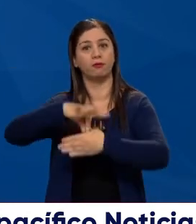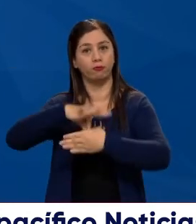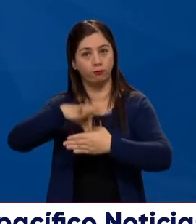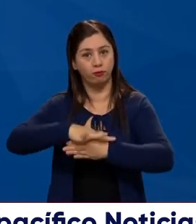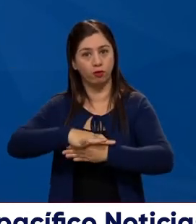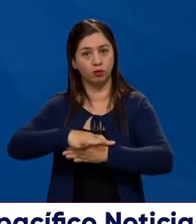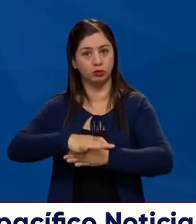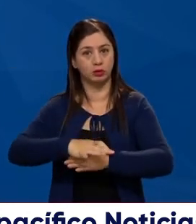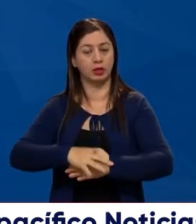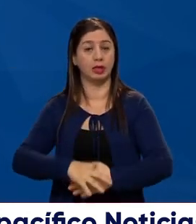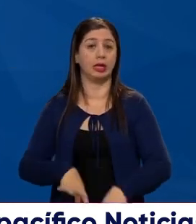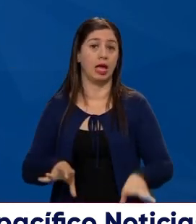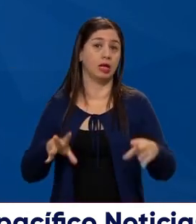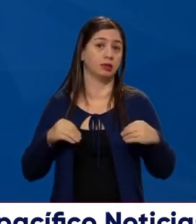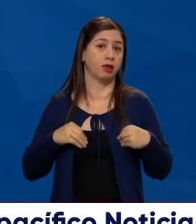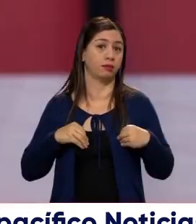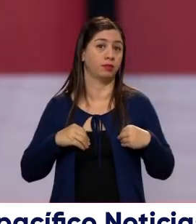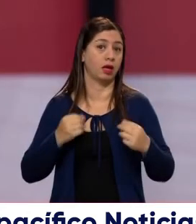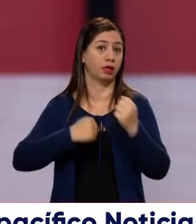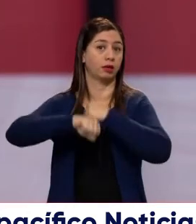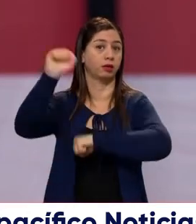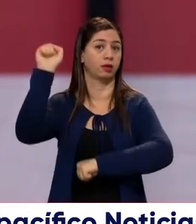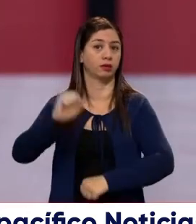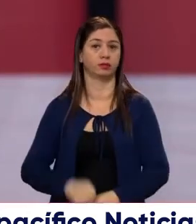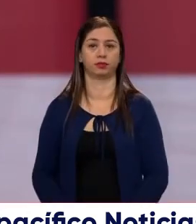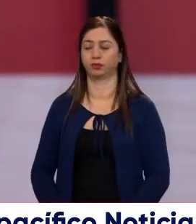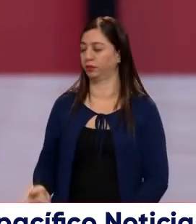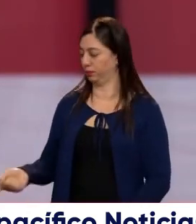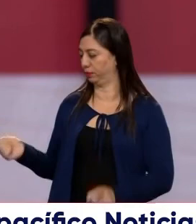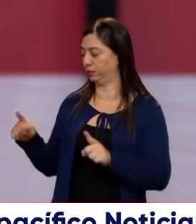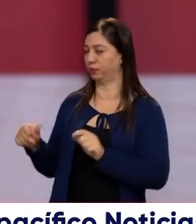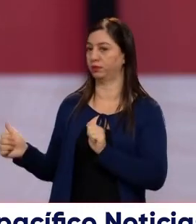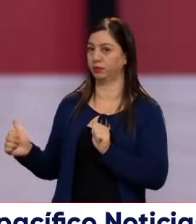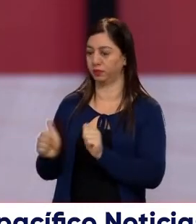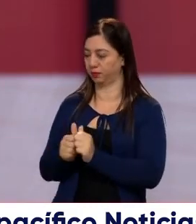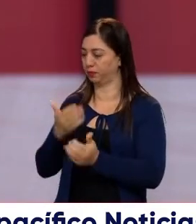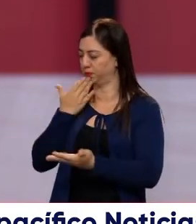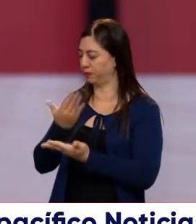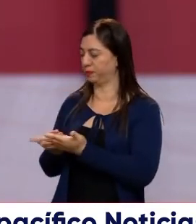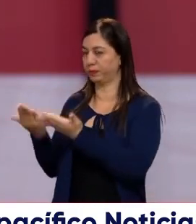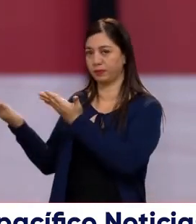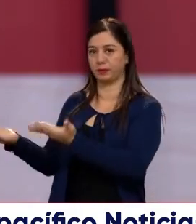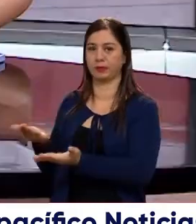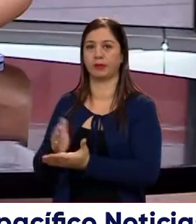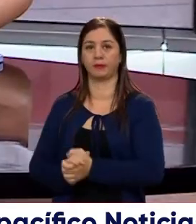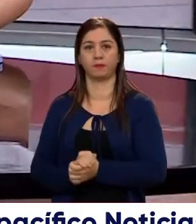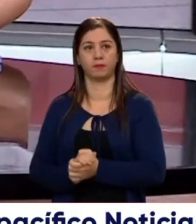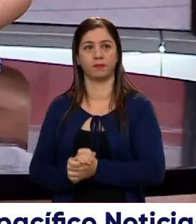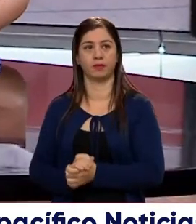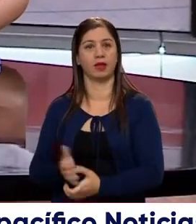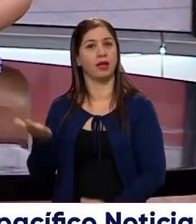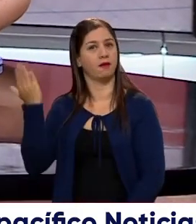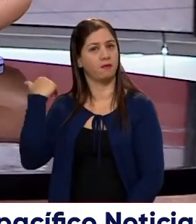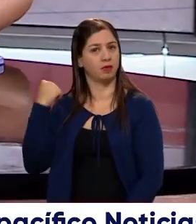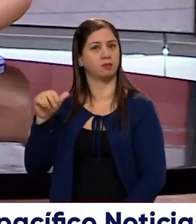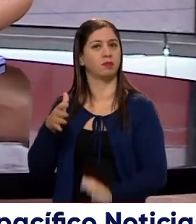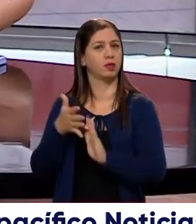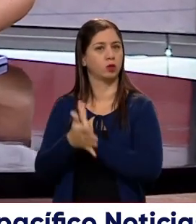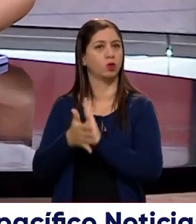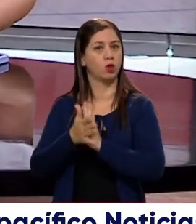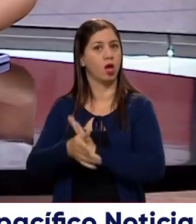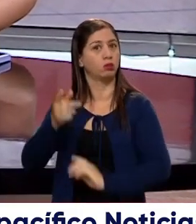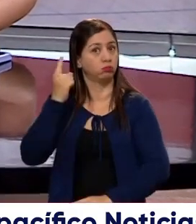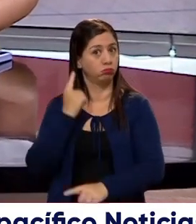a recibir con mesura los resultados. Y James, pues que nos acompaña, aquí en el estudio también, muchísimas gracias, la otra vez, lo que ustedes nos contaron,